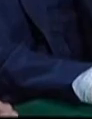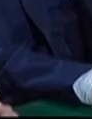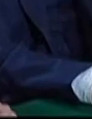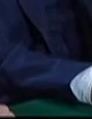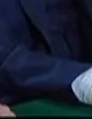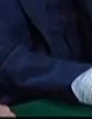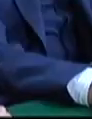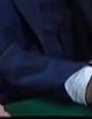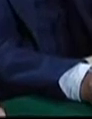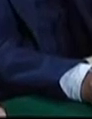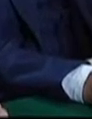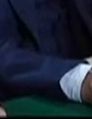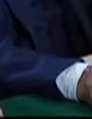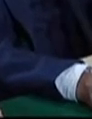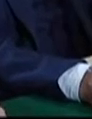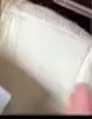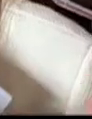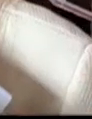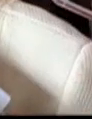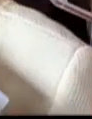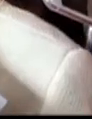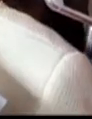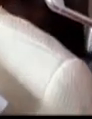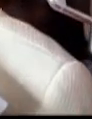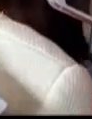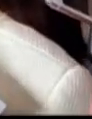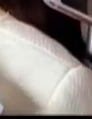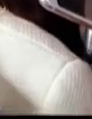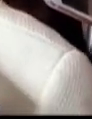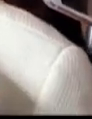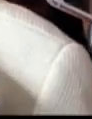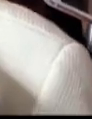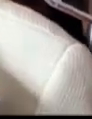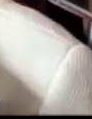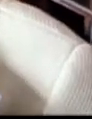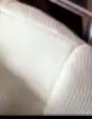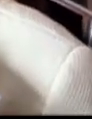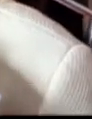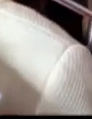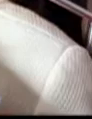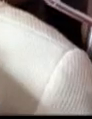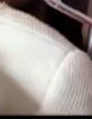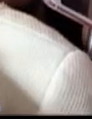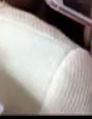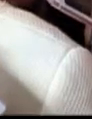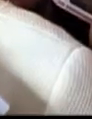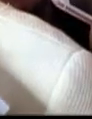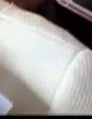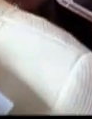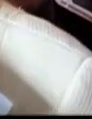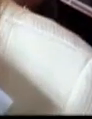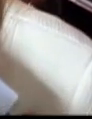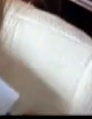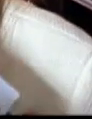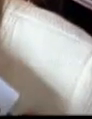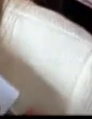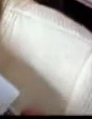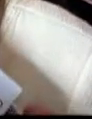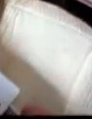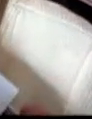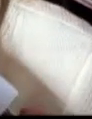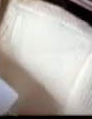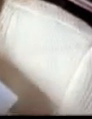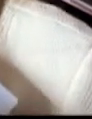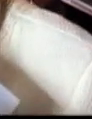Guevara, luego de rendir protesta al cargo. Cómo y qué es lo que les vamos a ofrecer en la educación escolar, establecer ese